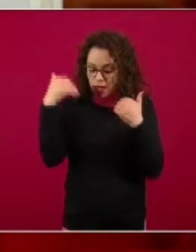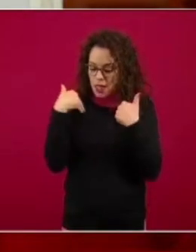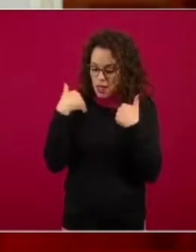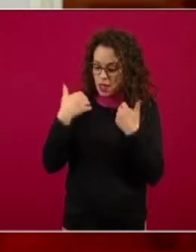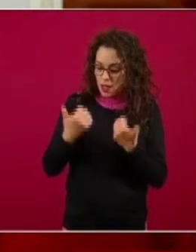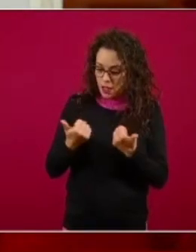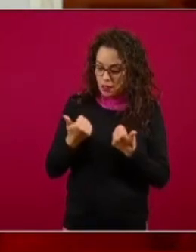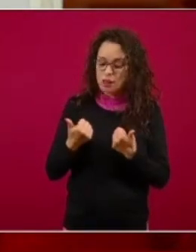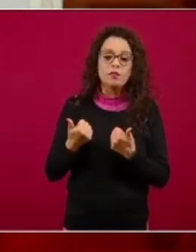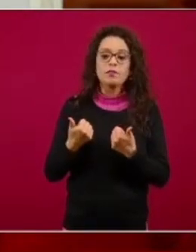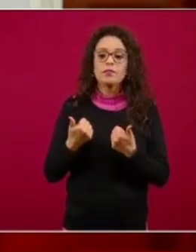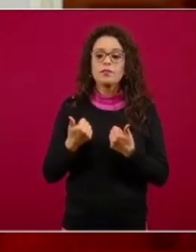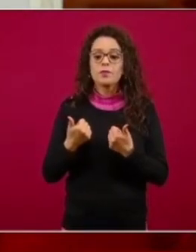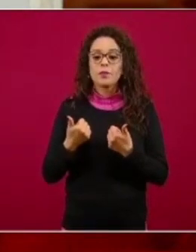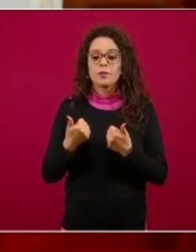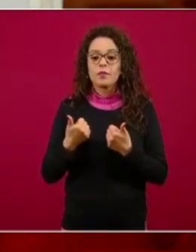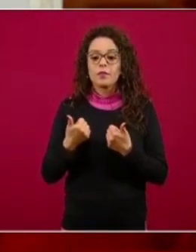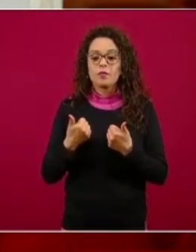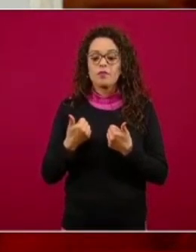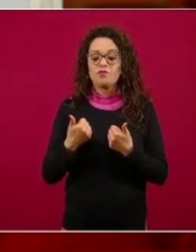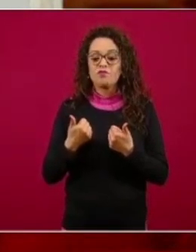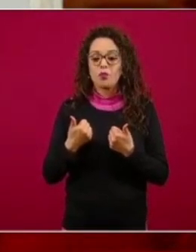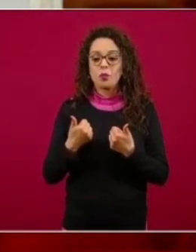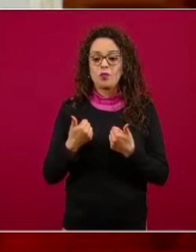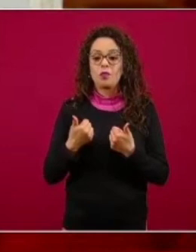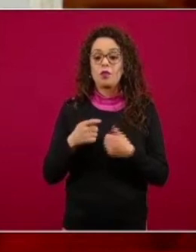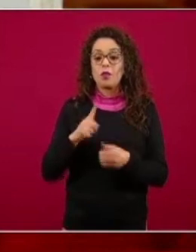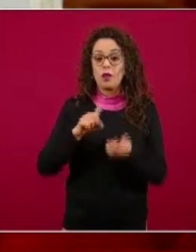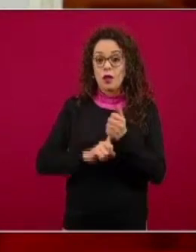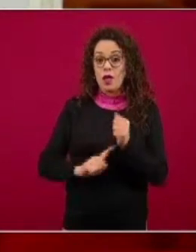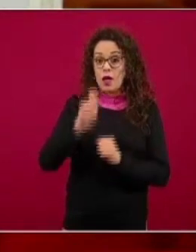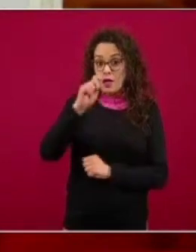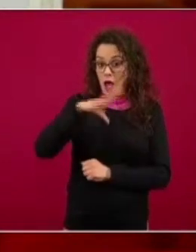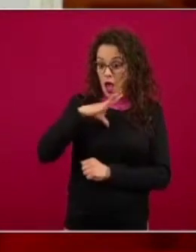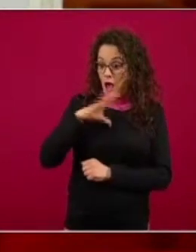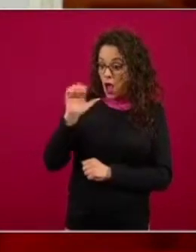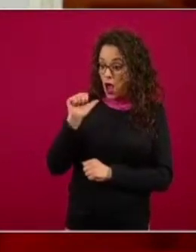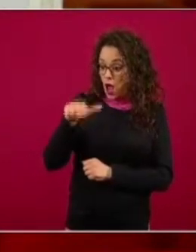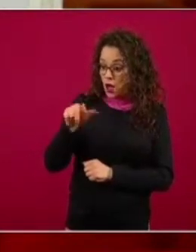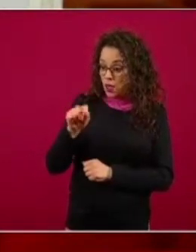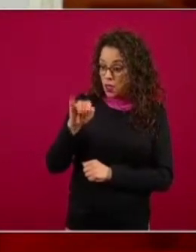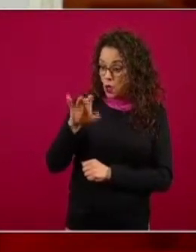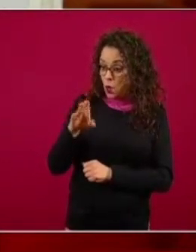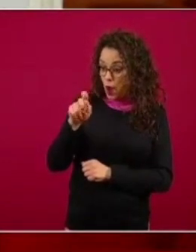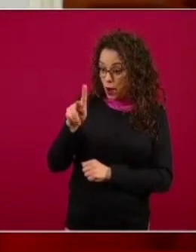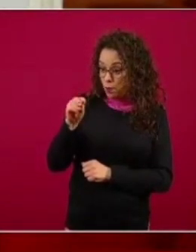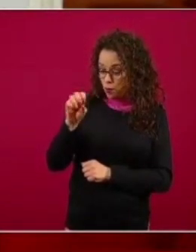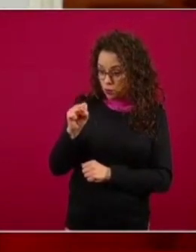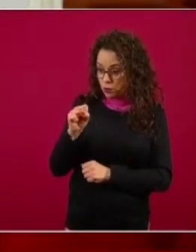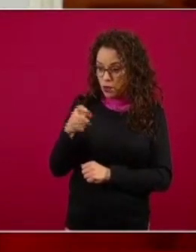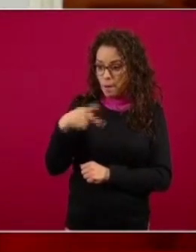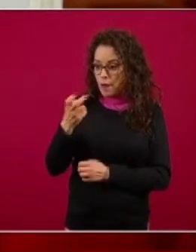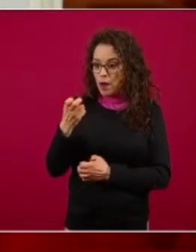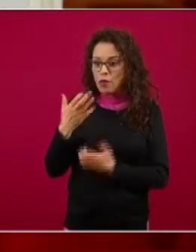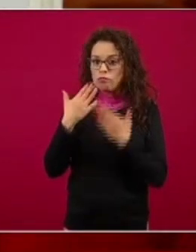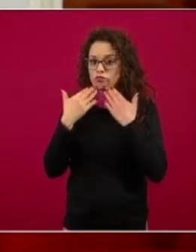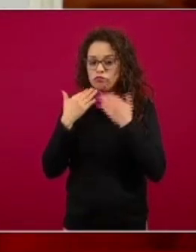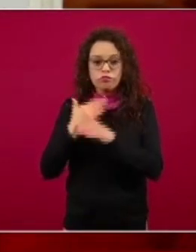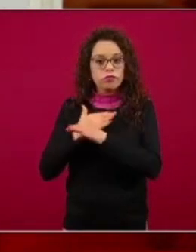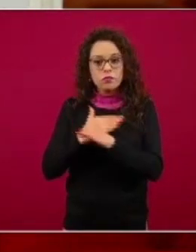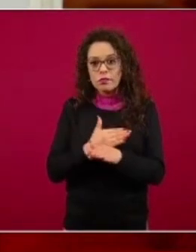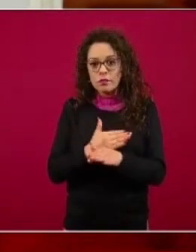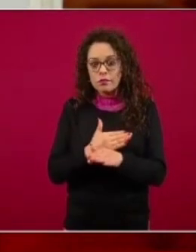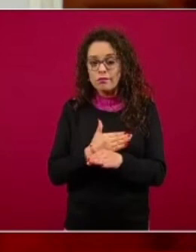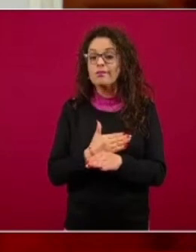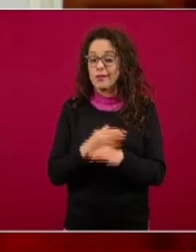inmunidad con la detección de anticuerpos. Entonces, vuelve muy importante que aquel que tiene síntomas